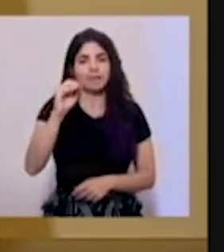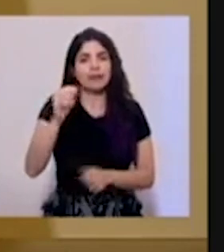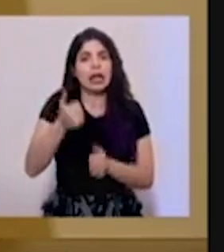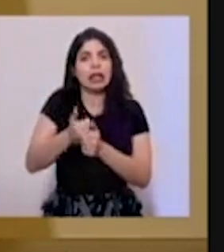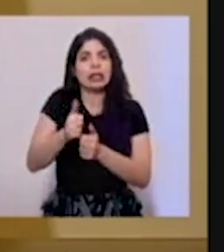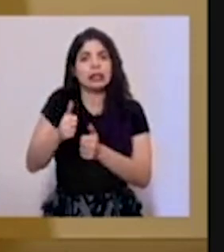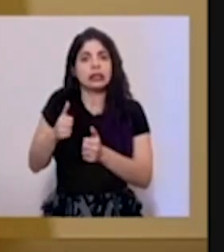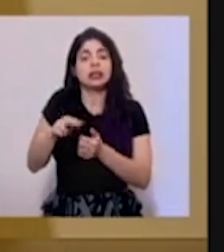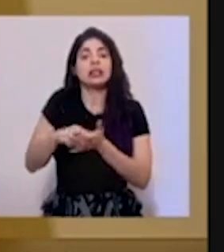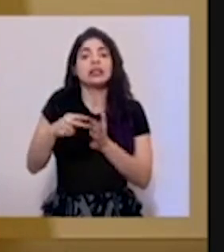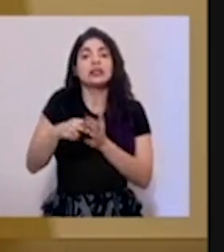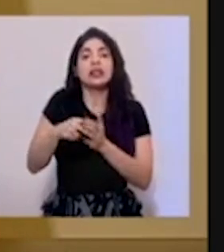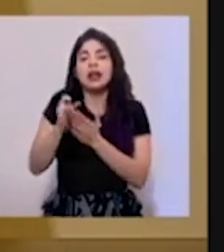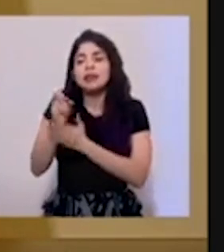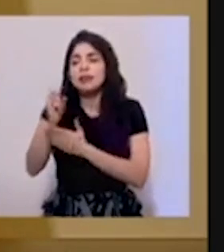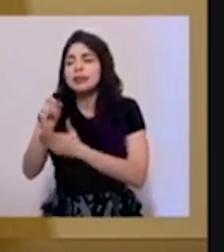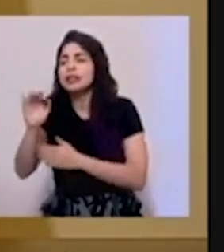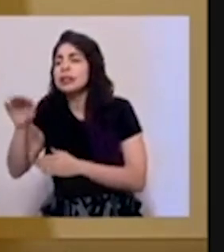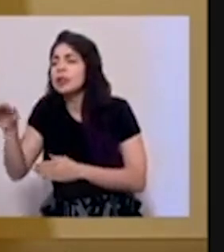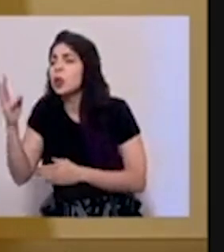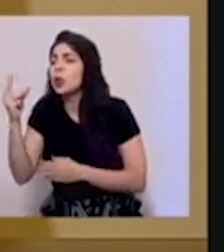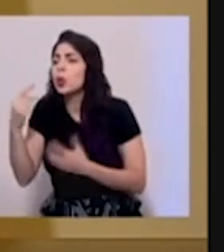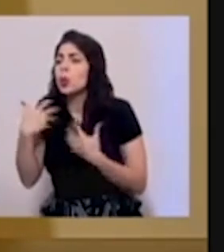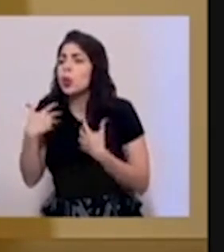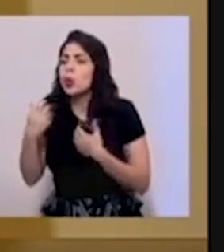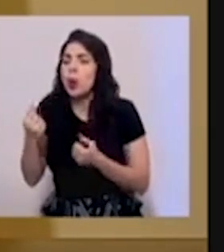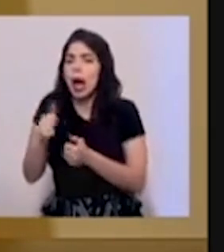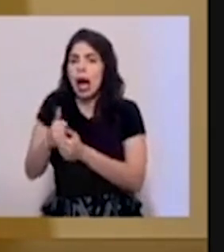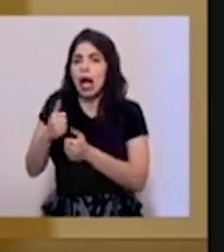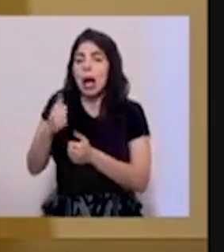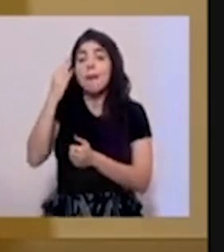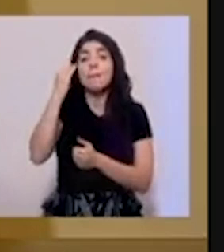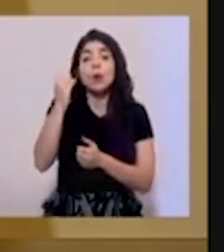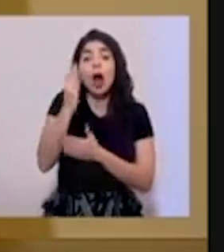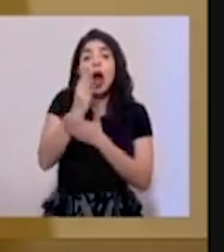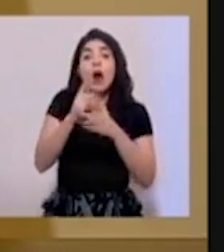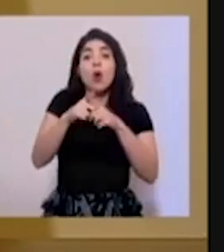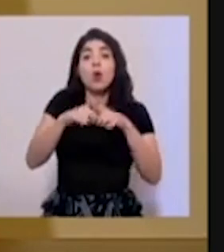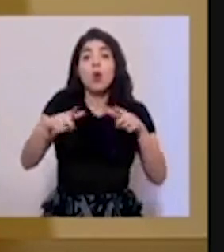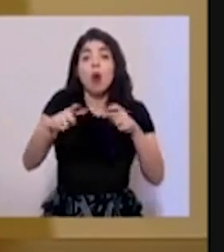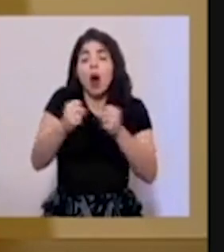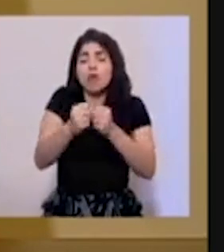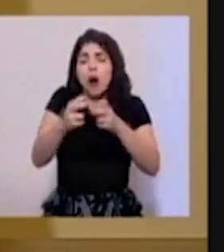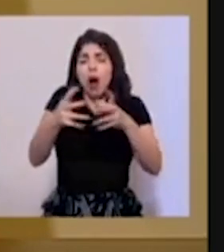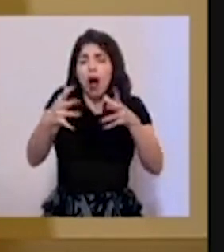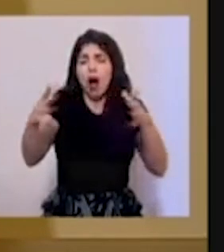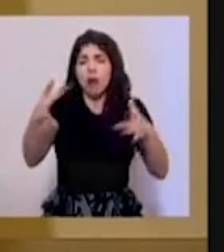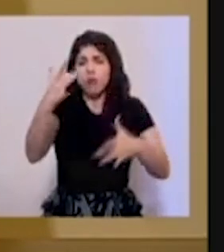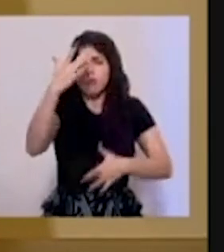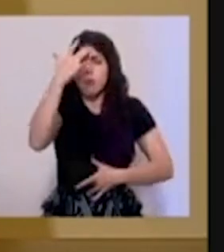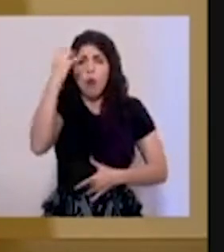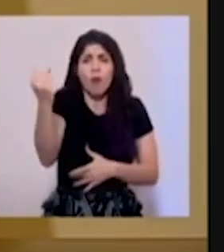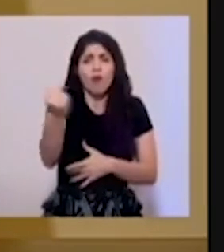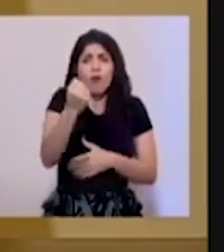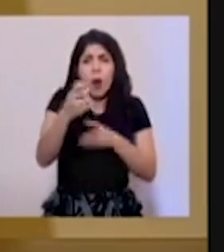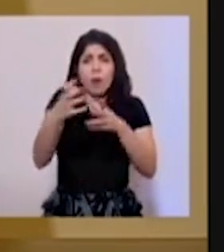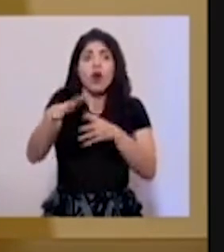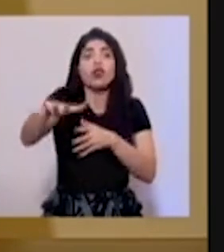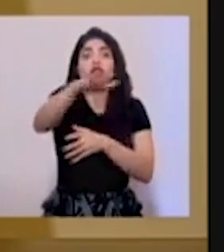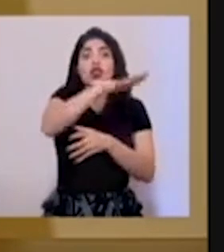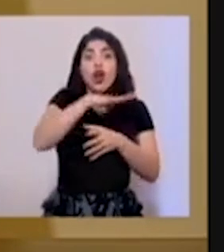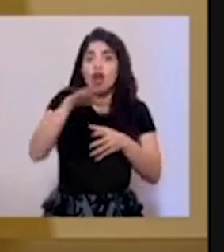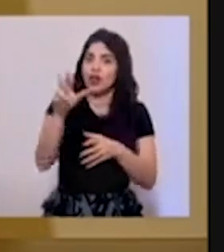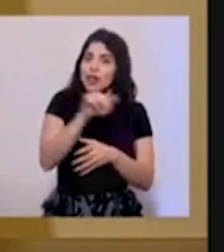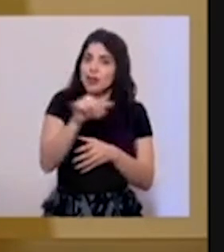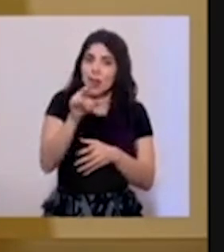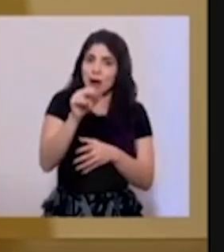un rezago en la investigación de campo, porque en algunas zonas hubo una explosión de casos. Es bien conocido por todos. No todo el país está así,